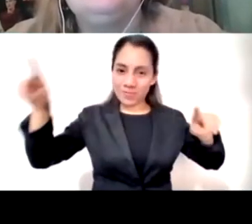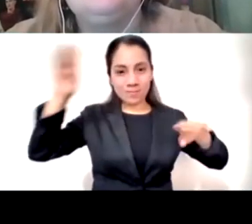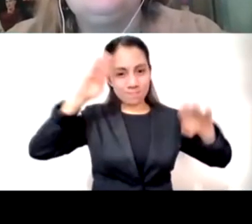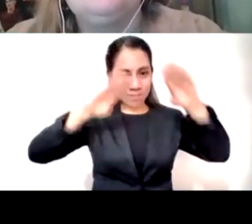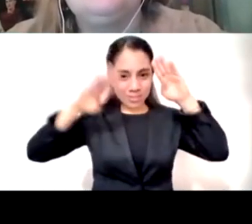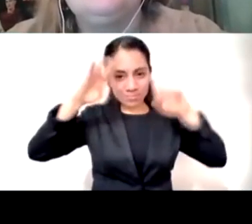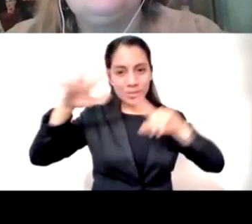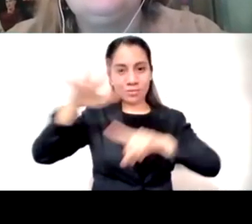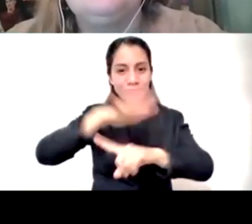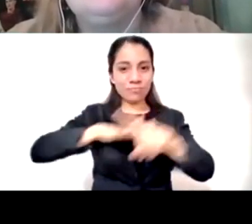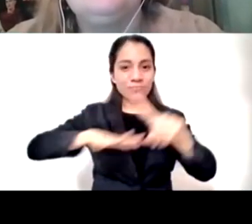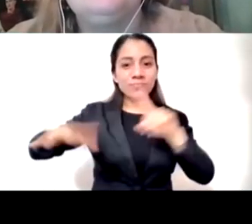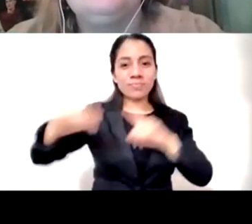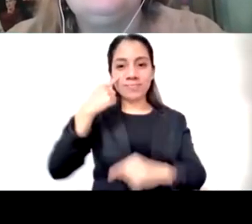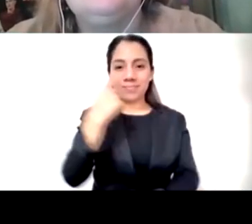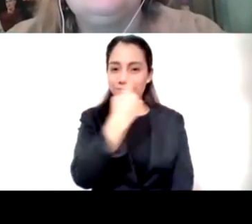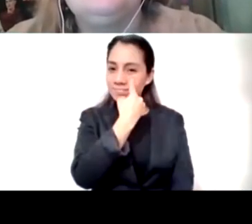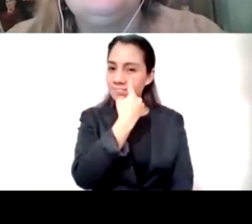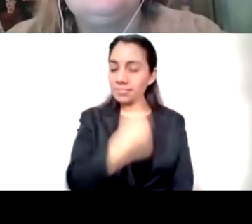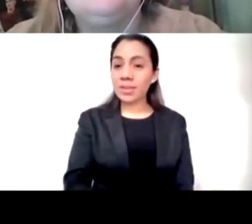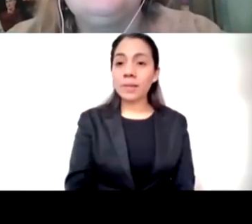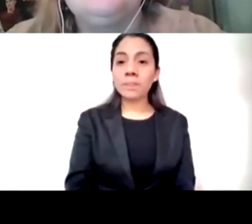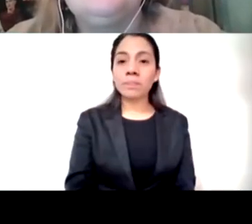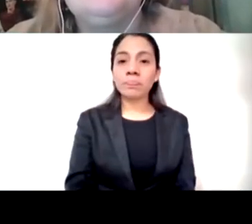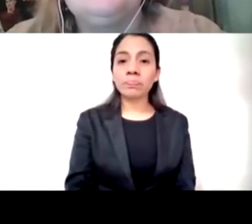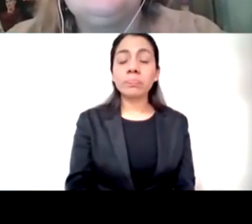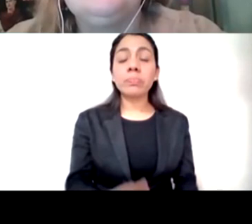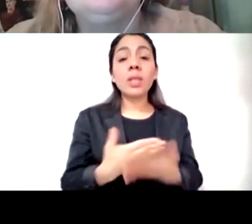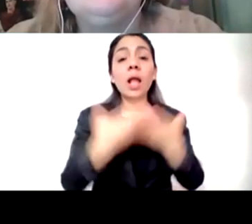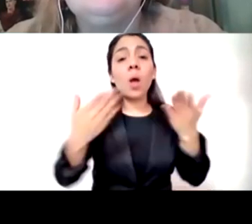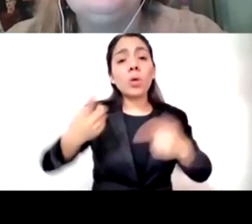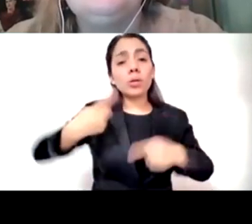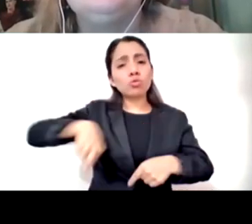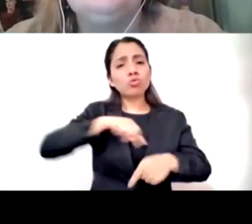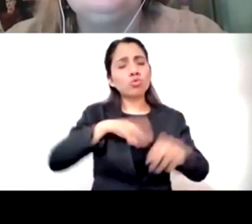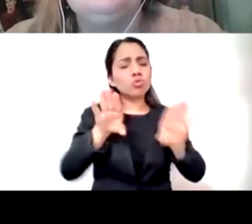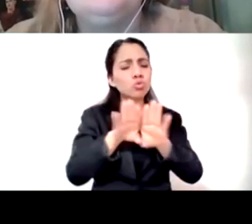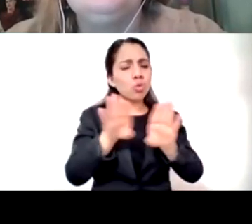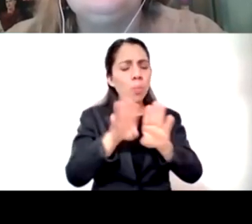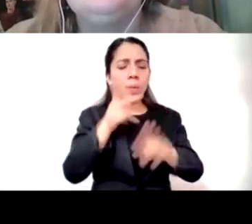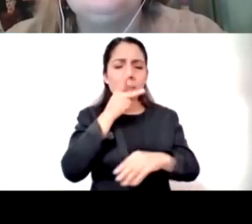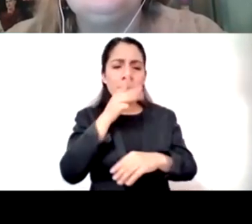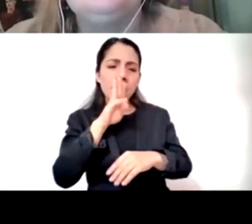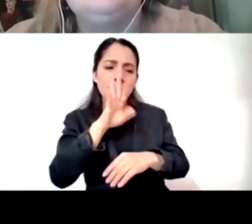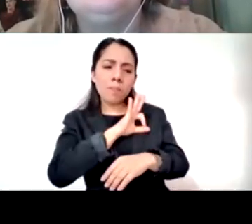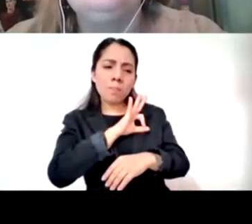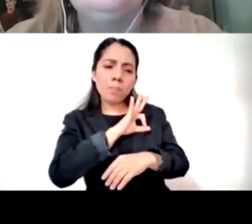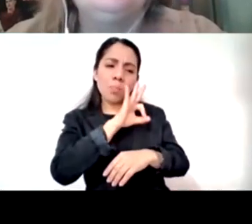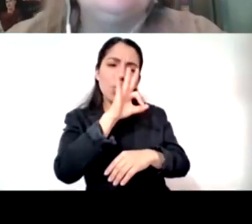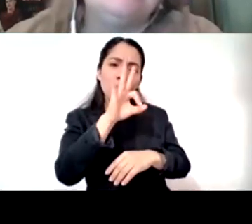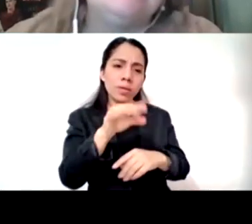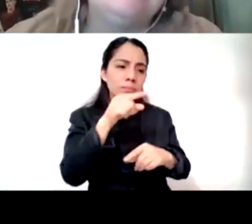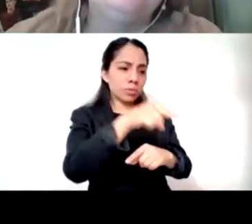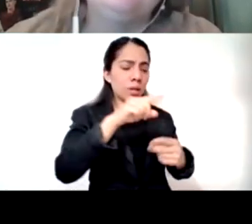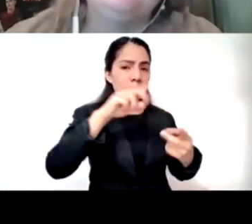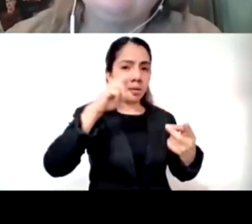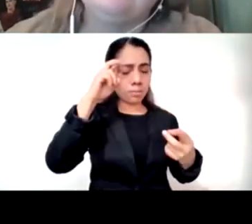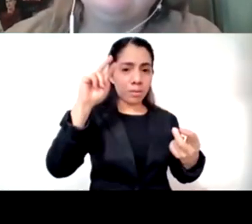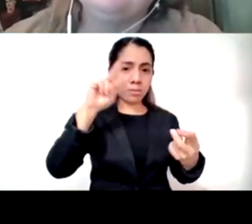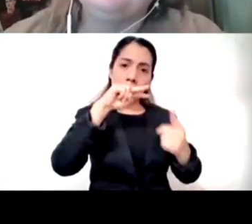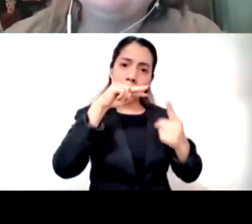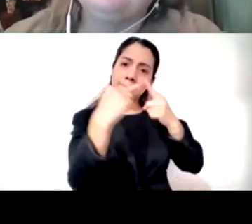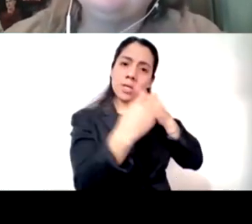quizás ampliar visión en nuestros hijos sin lograrlo y sin empatizar ¿no? yo diría